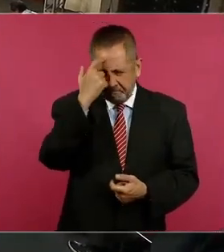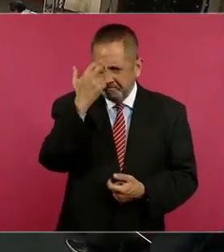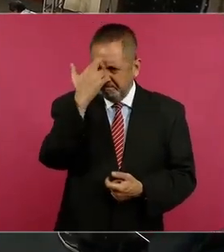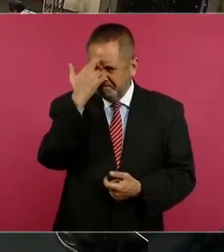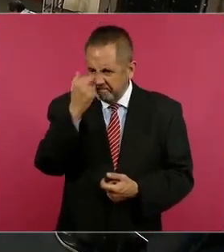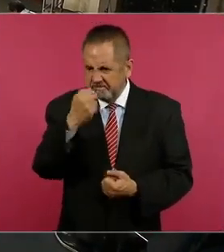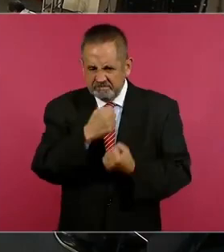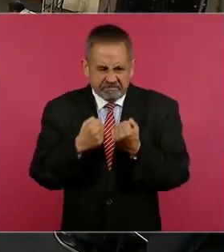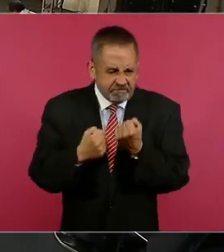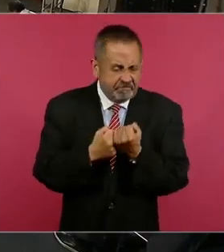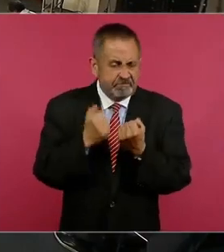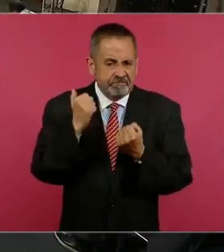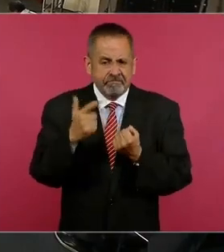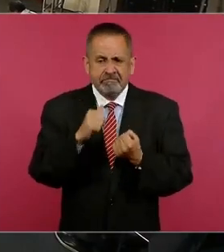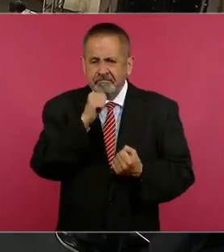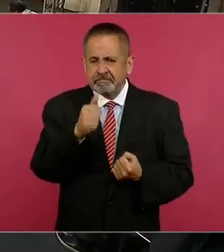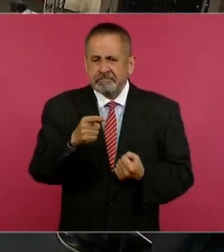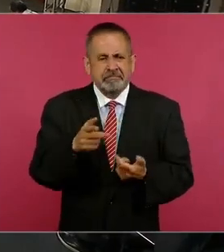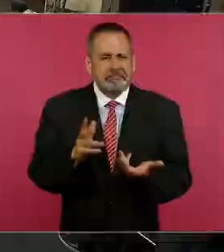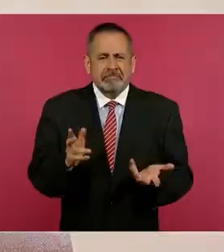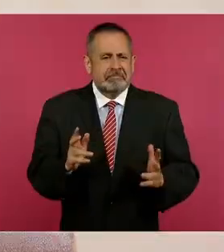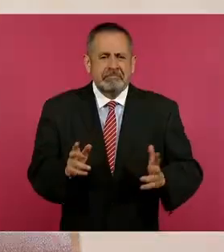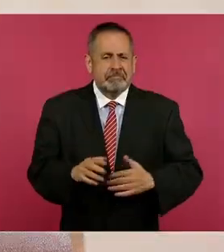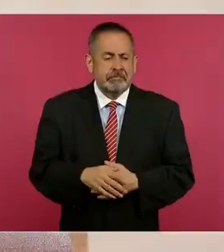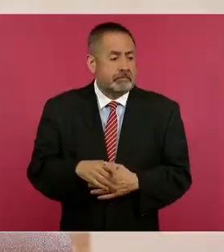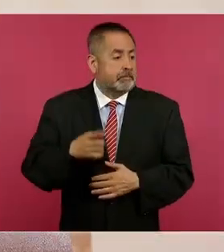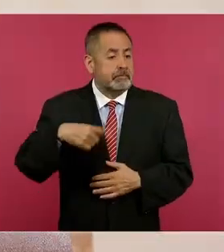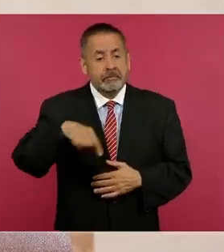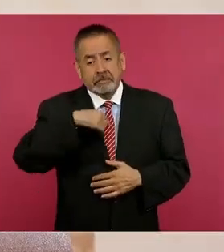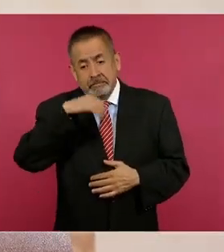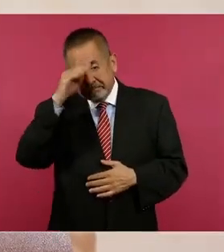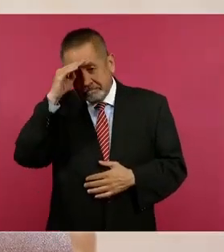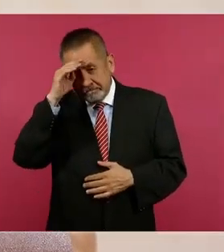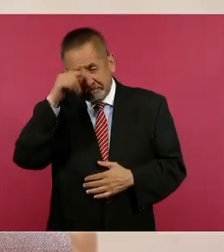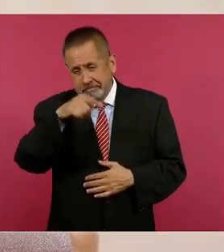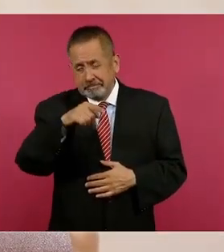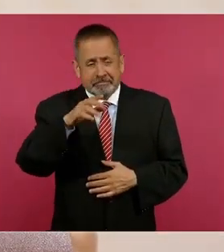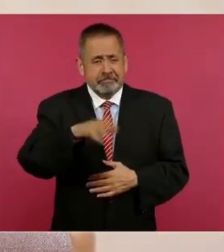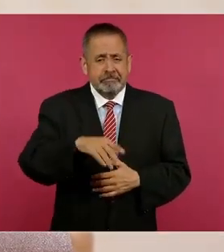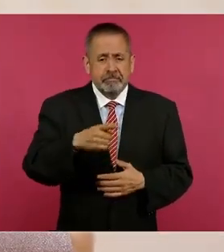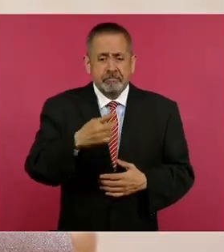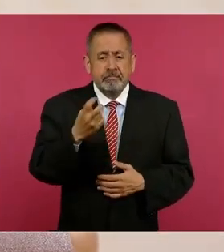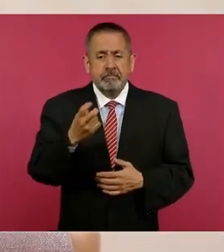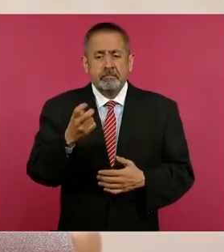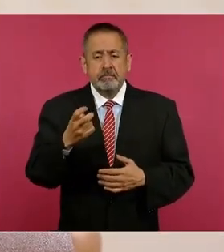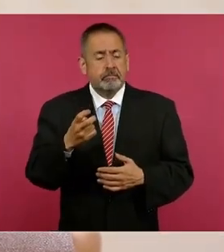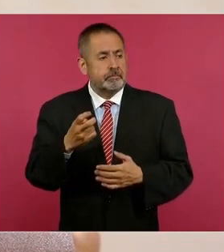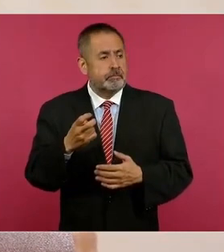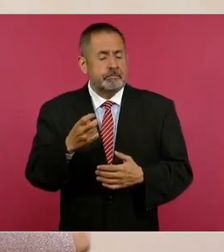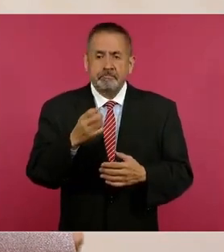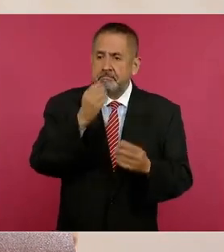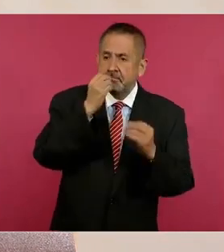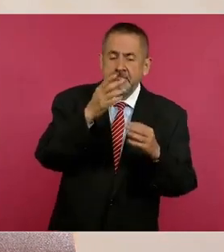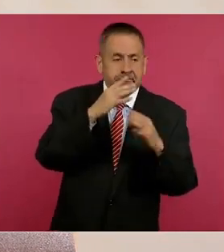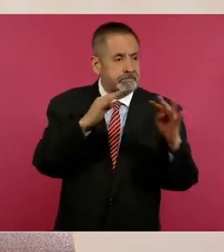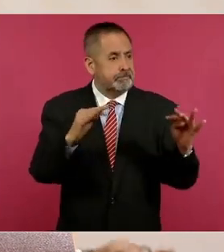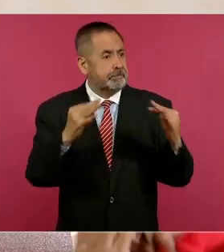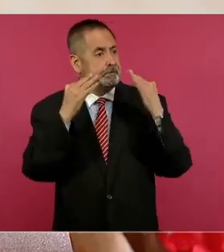porque piensan que así van a ganar simpatía,